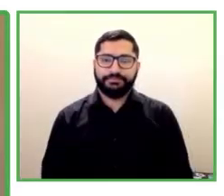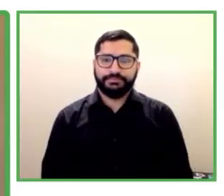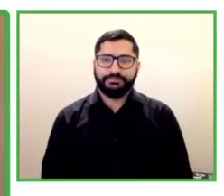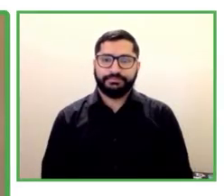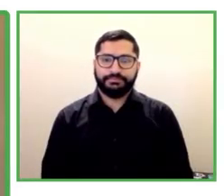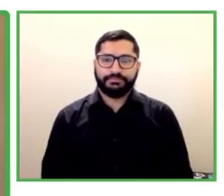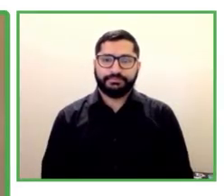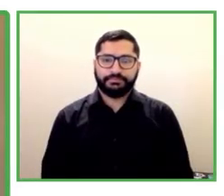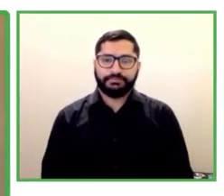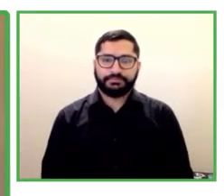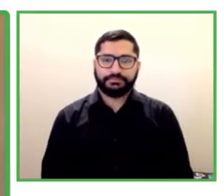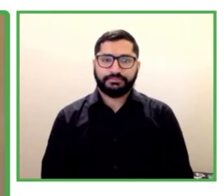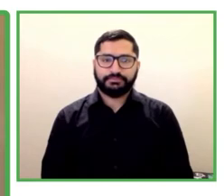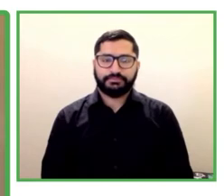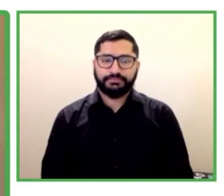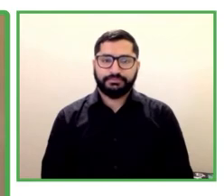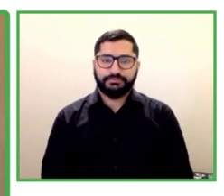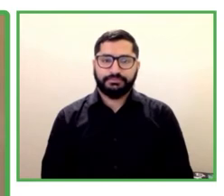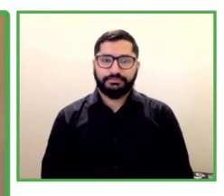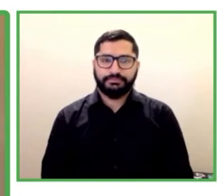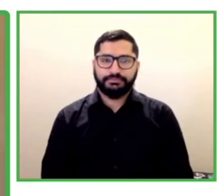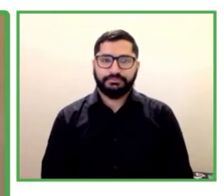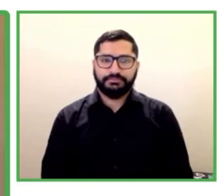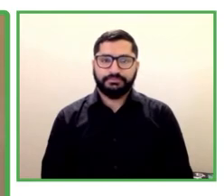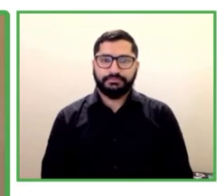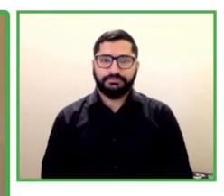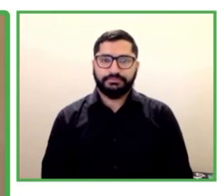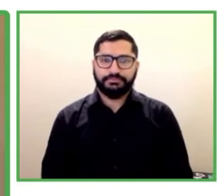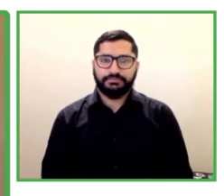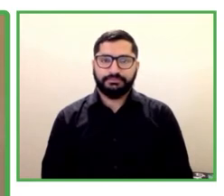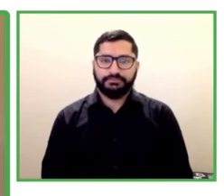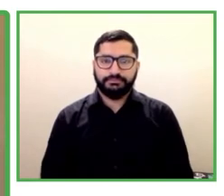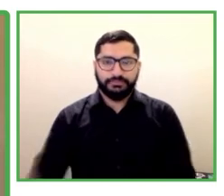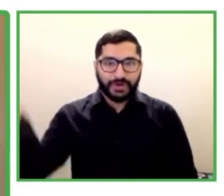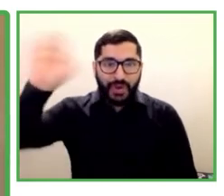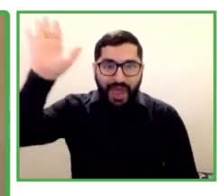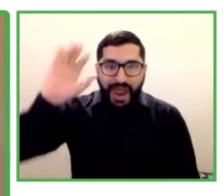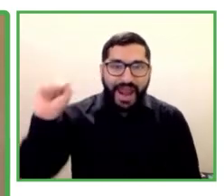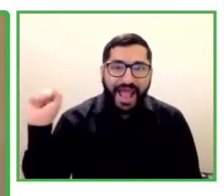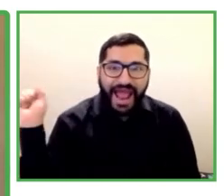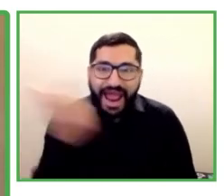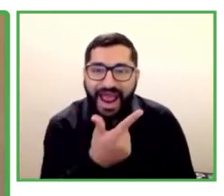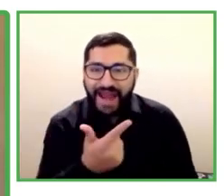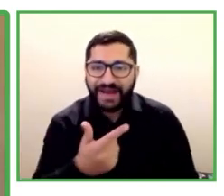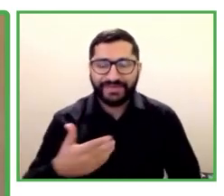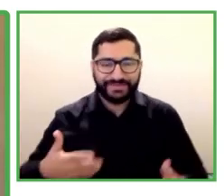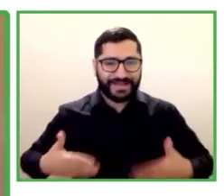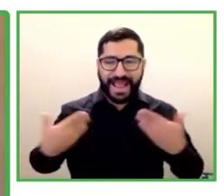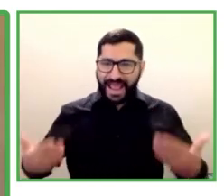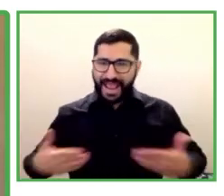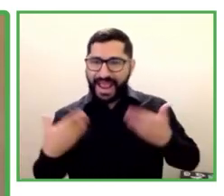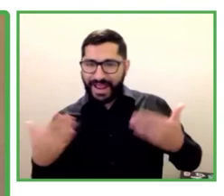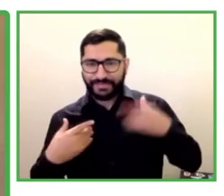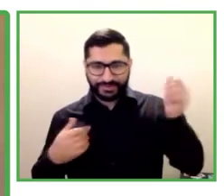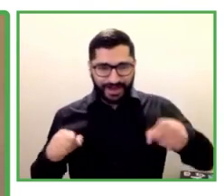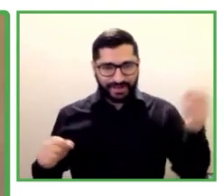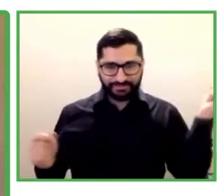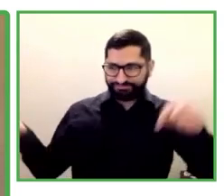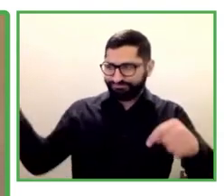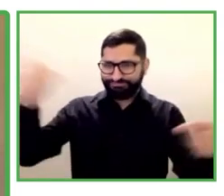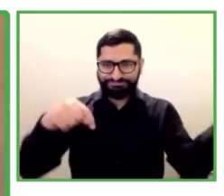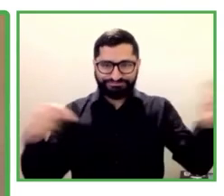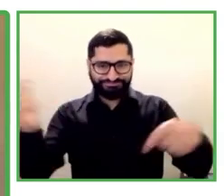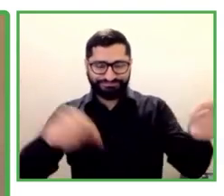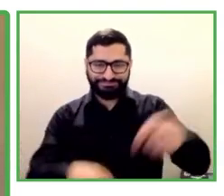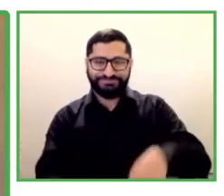Hola a todos. Es una alegría inmensa estar con ustedes hoy. Antes de comenzar, me gustaría darles una breve